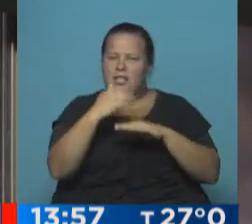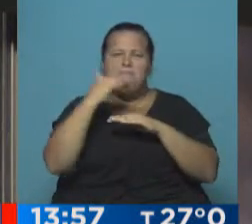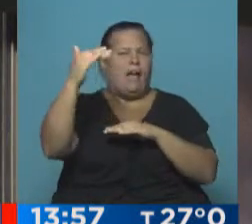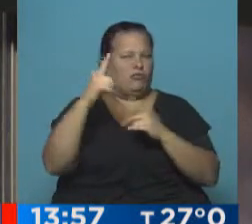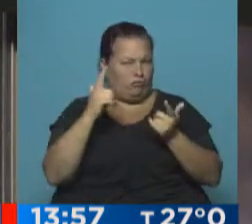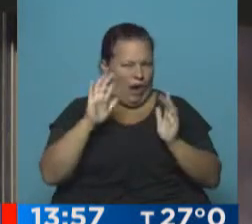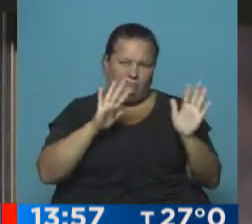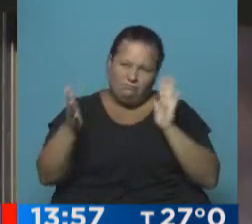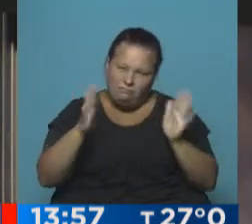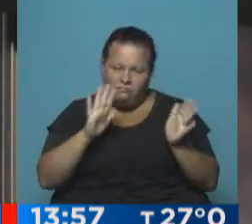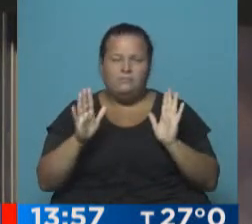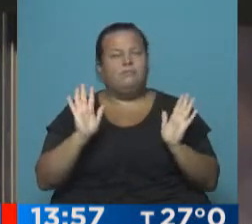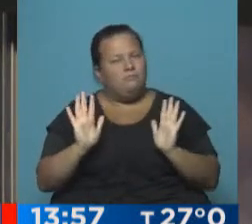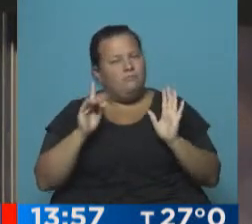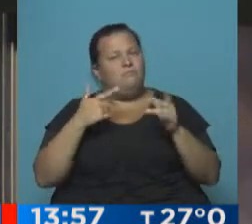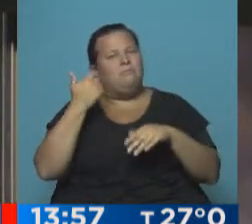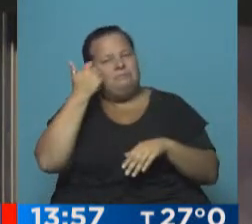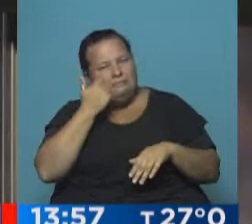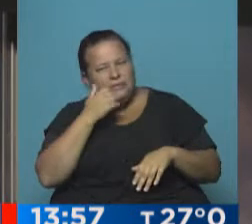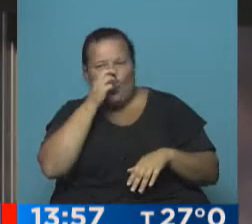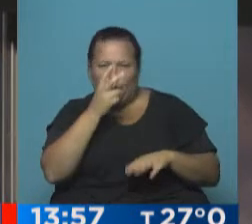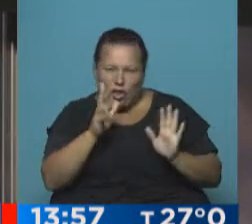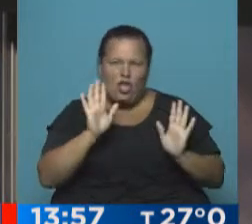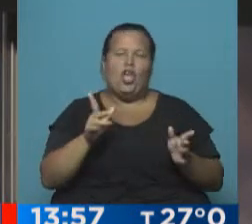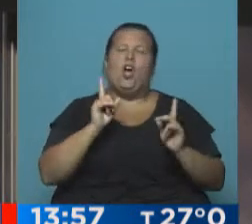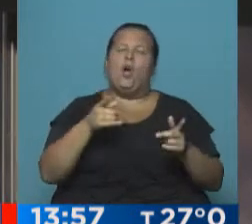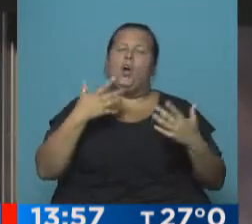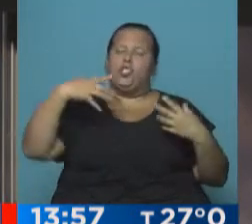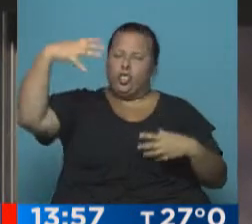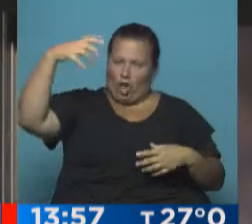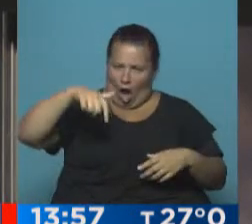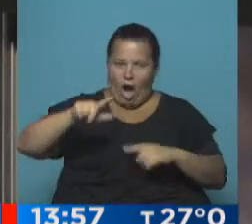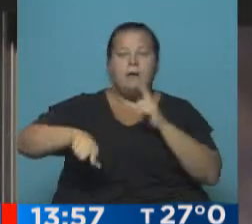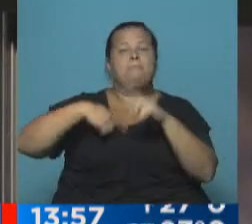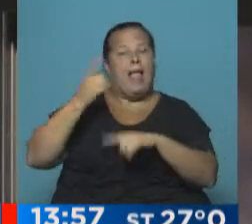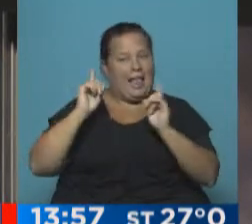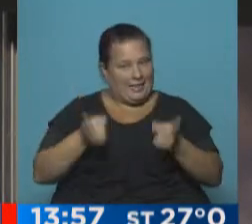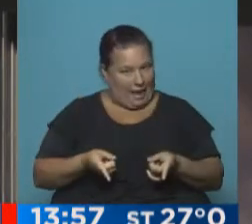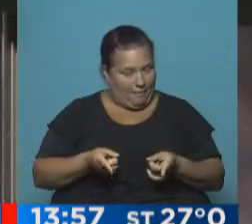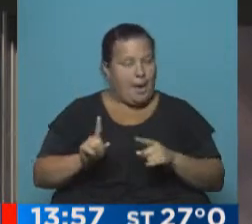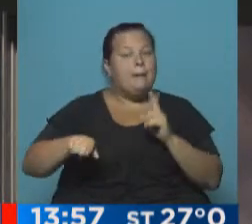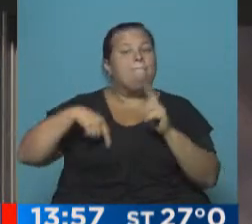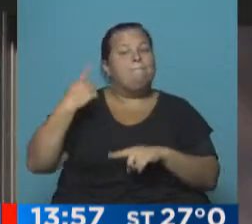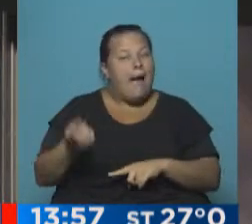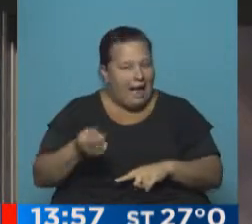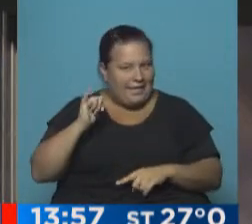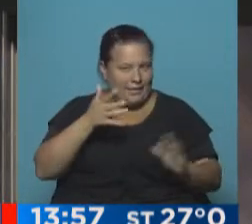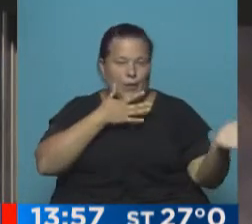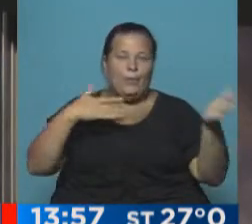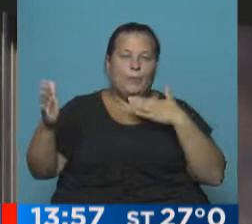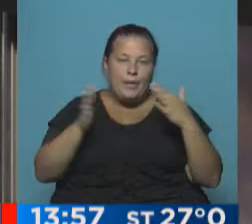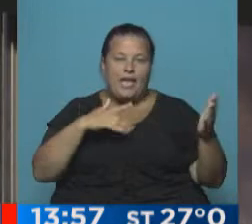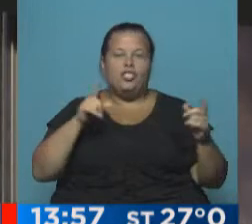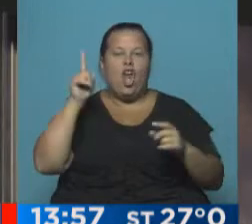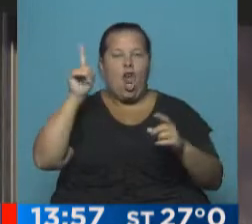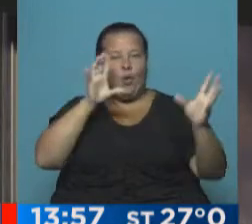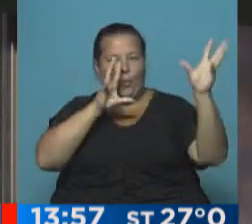grados ahí, ¿eh? Va a estar cerca este valor, van a tener mucho sol hoy y mañana también. Bien, mañana ya sí, el viento se pone más